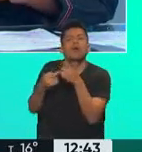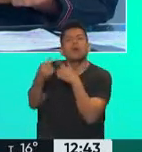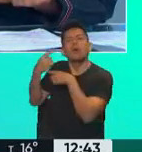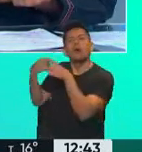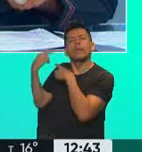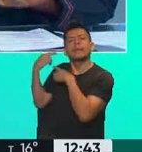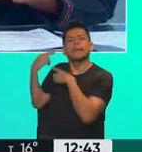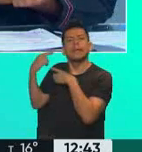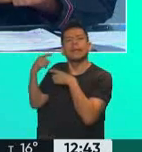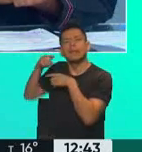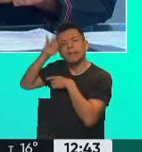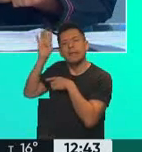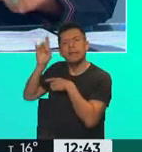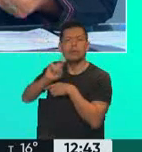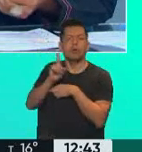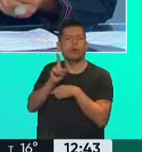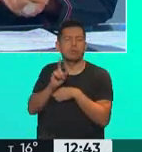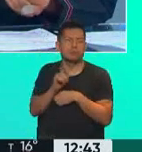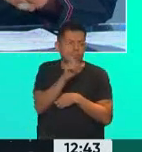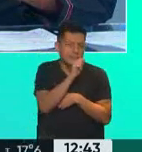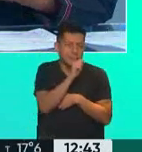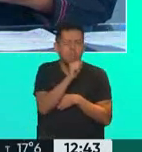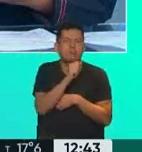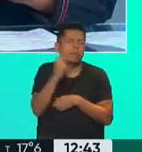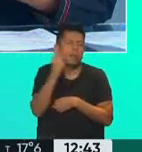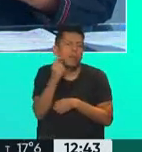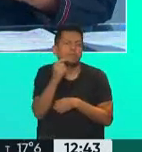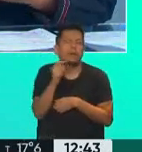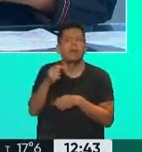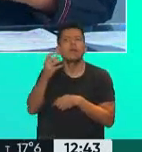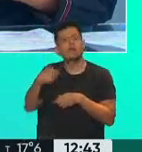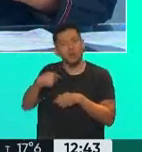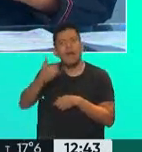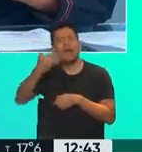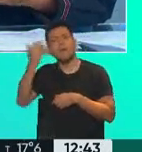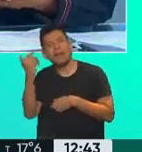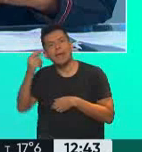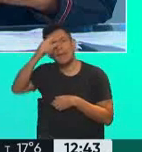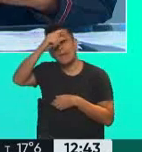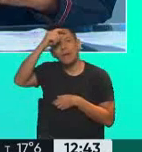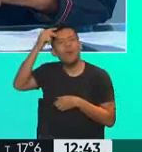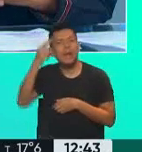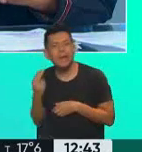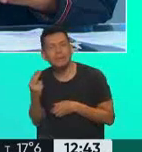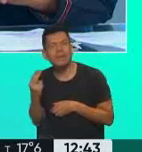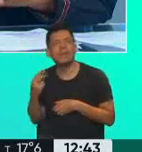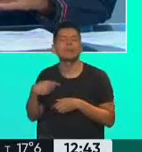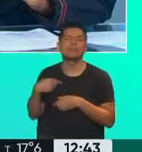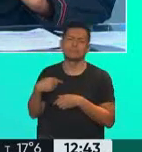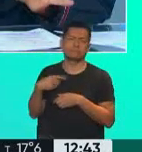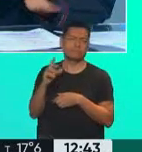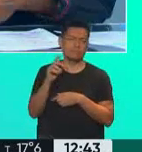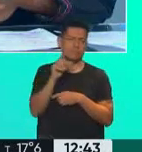decía, yo tenía una abuela huarpe, yo tenía una abuela coya, y muchas veces, o guaraní, muchas veces escuché que estaba